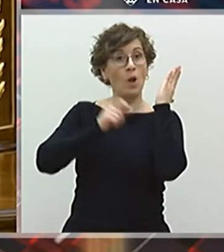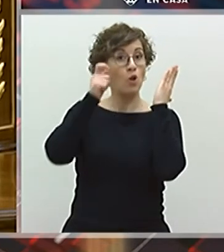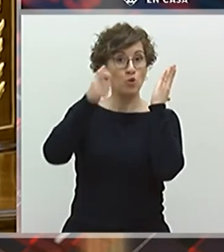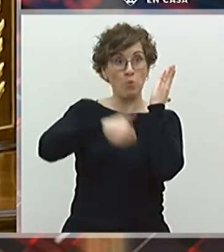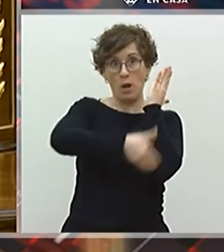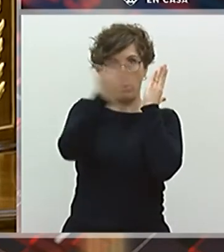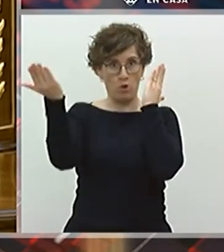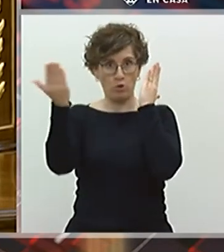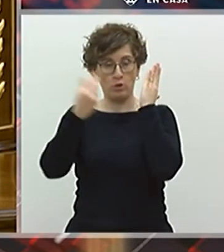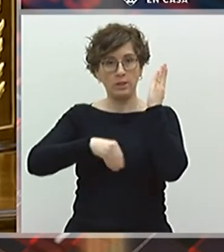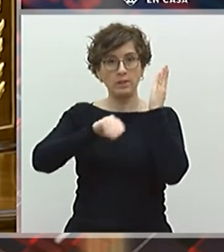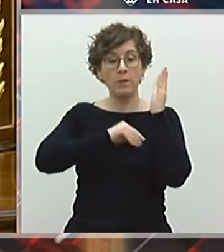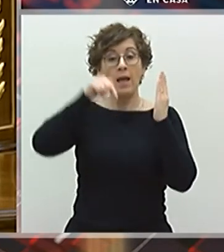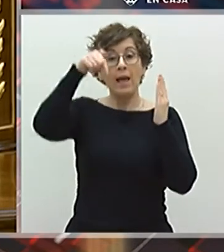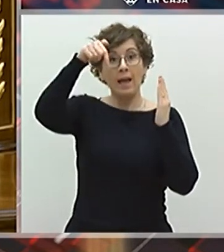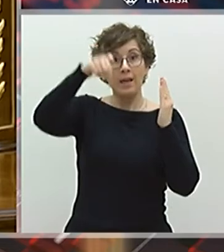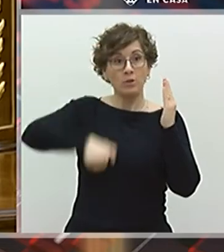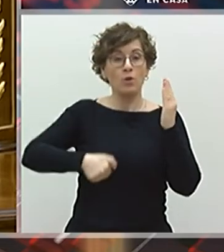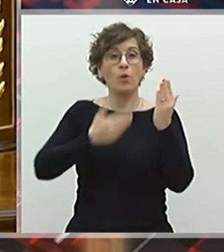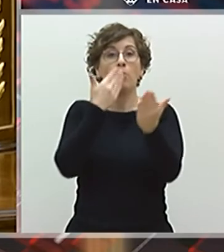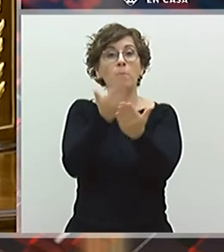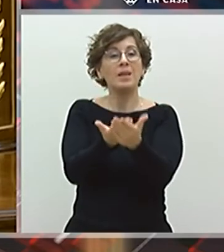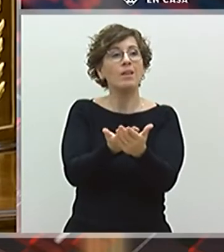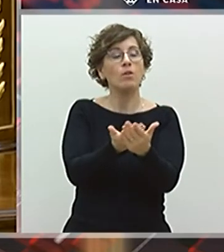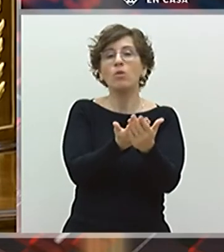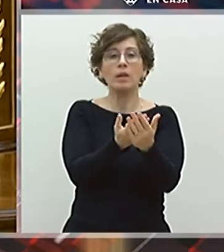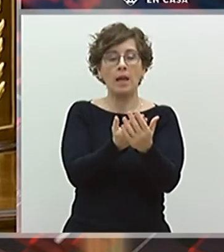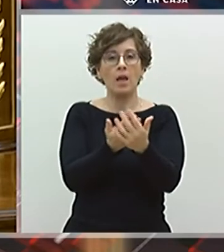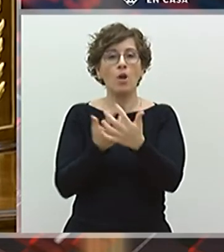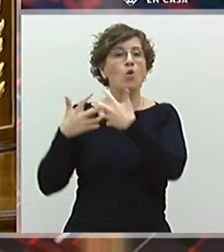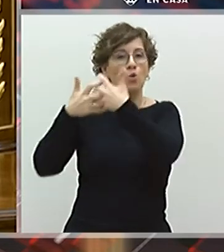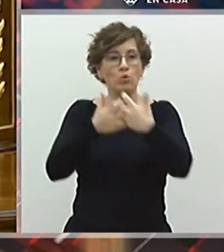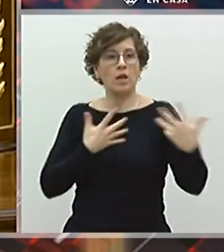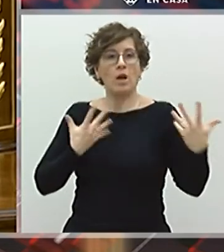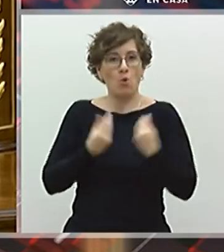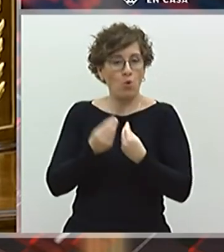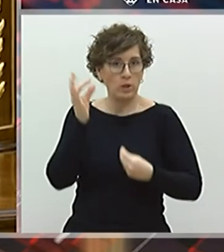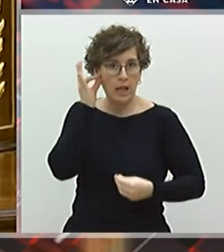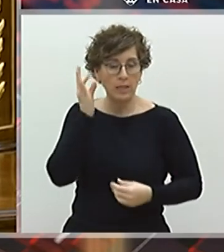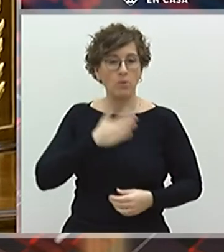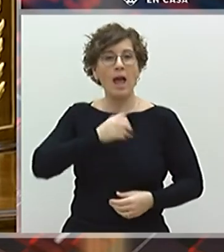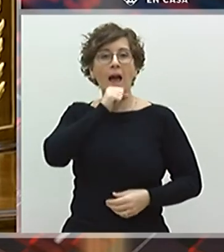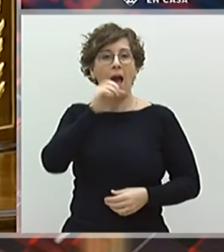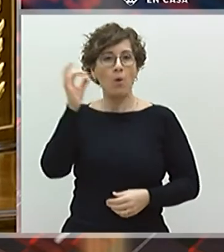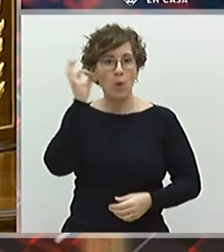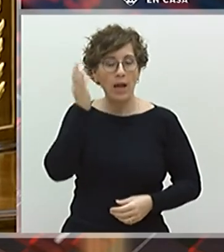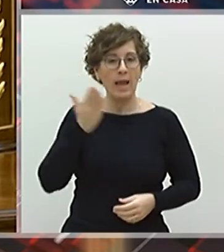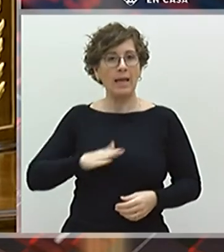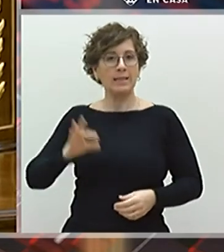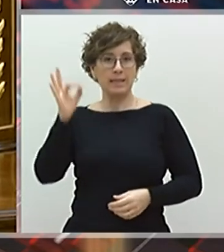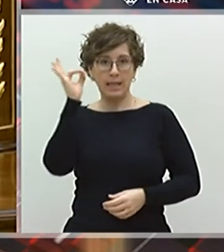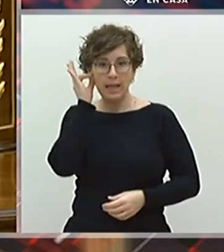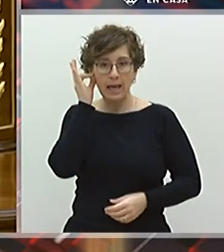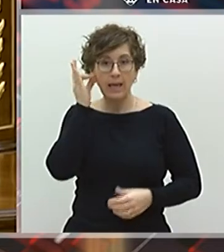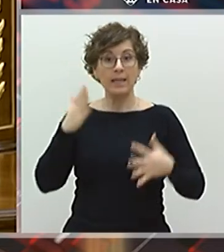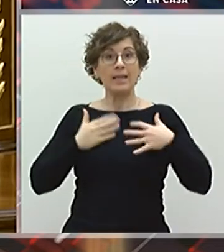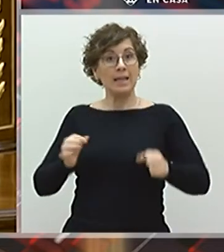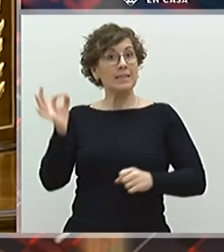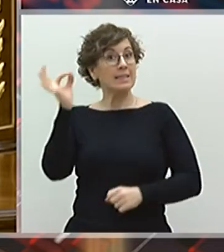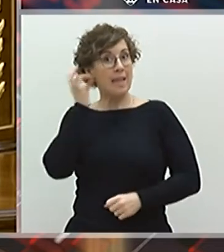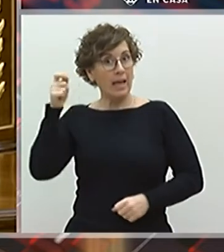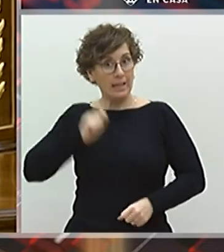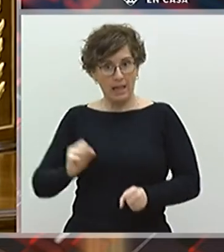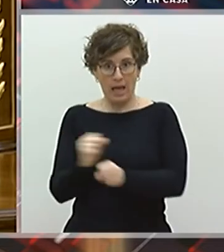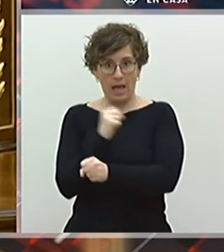Estado. Esto es una invitación a luchar juntas. Por nuestras abuelas, por nuestras hijas, por las sanitarias que están trabajando a primera